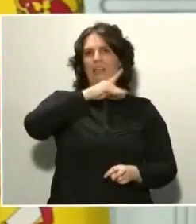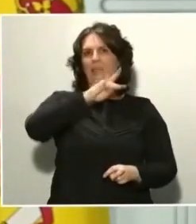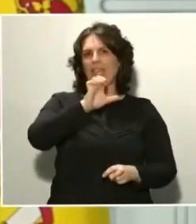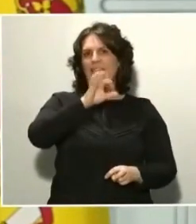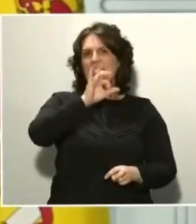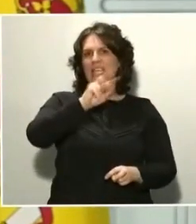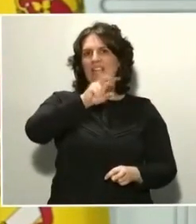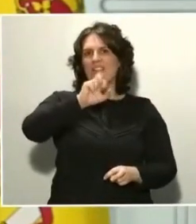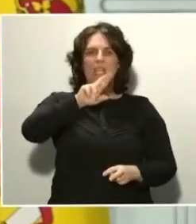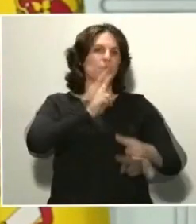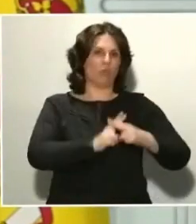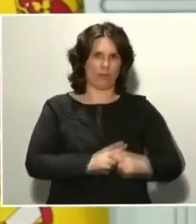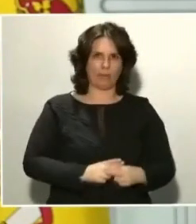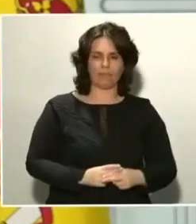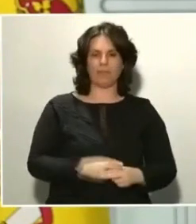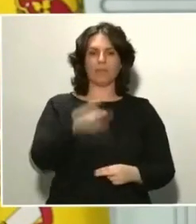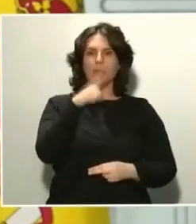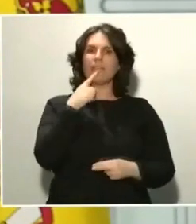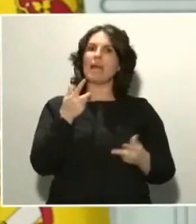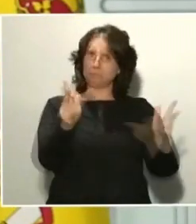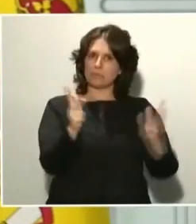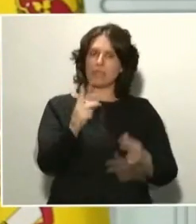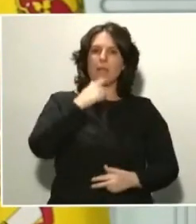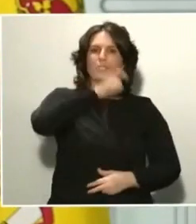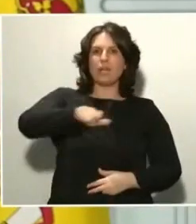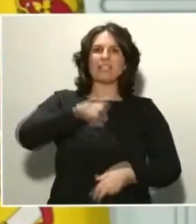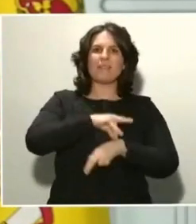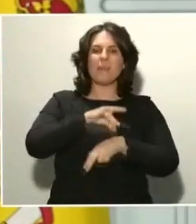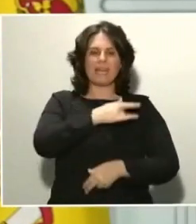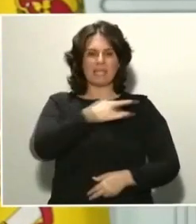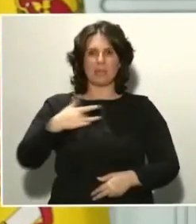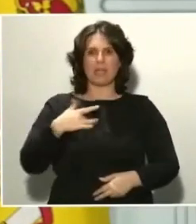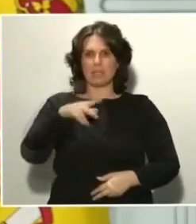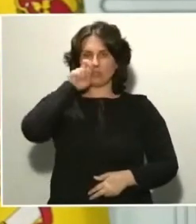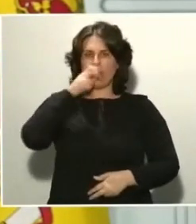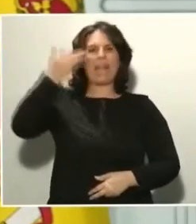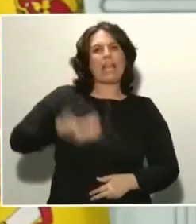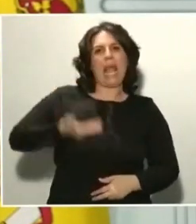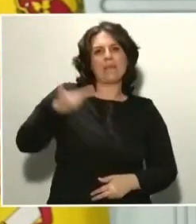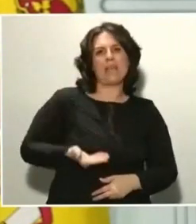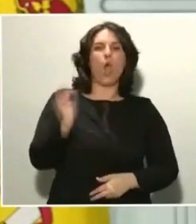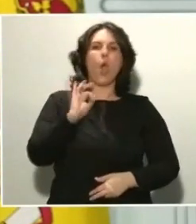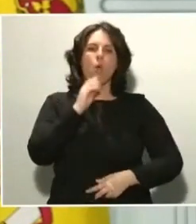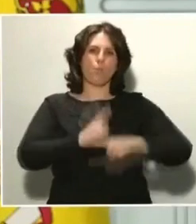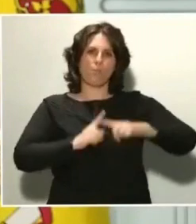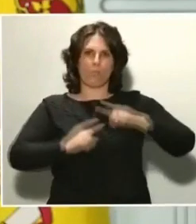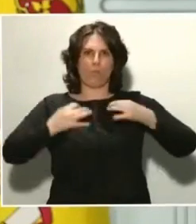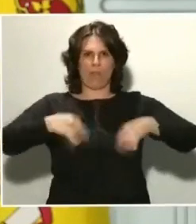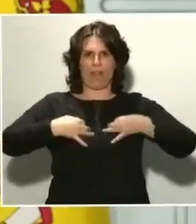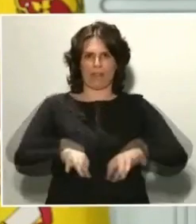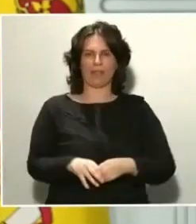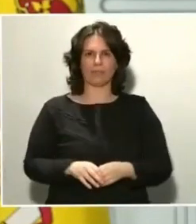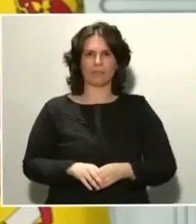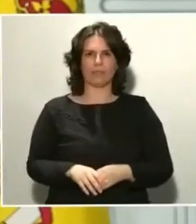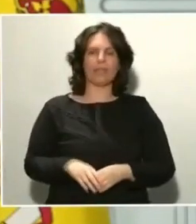indicados para pacientes con enfermedad respiratoria grave o enfermedad respiratoria moderada. Es importante tanto tratar a los